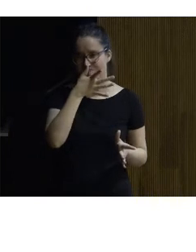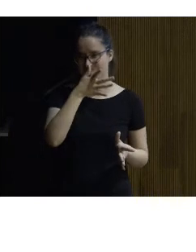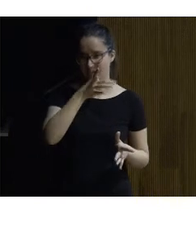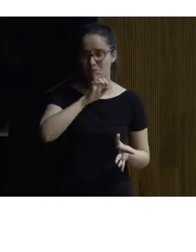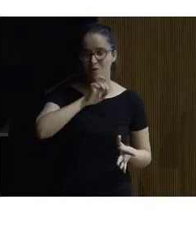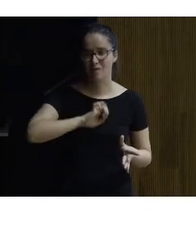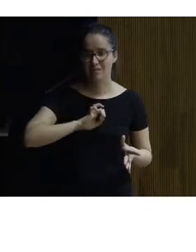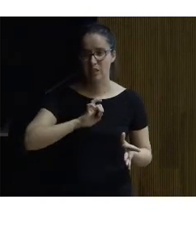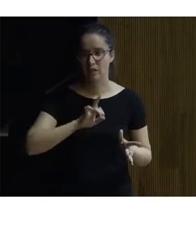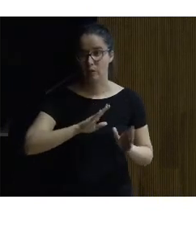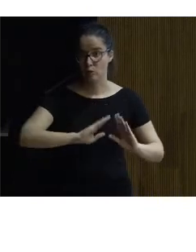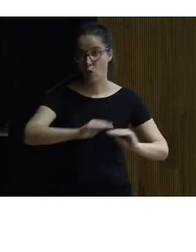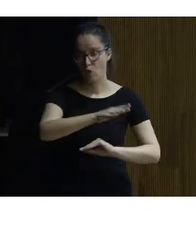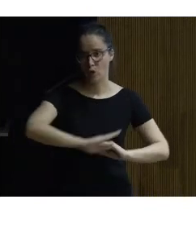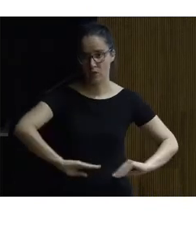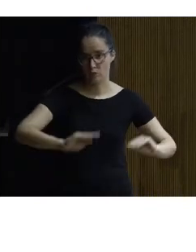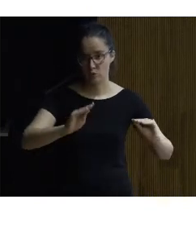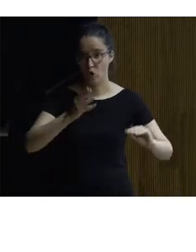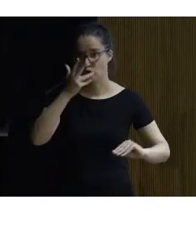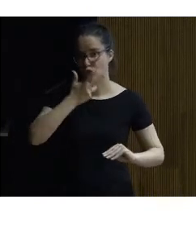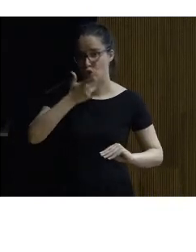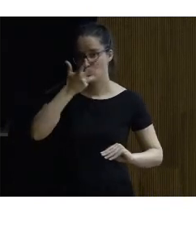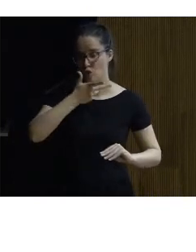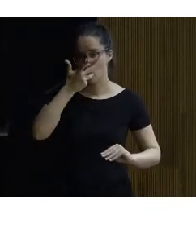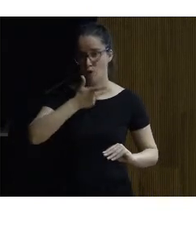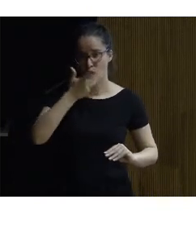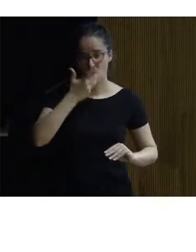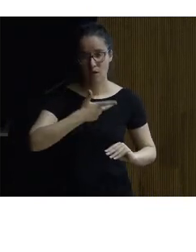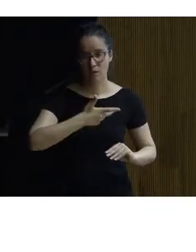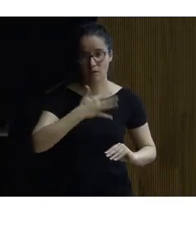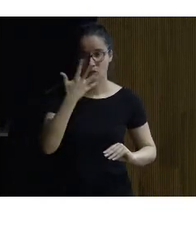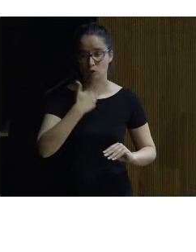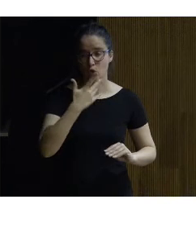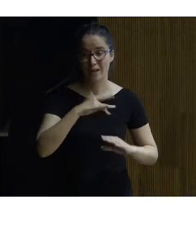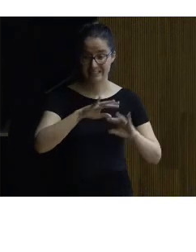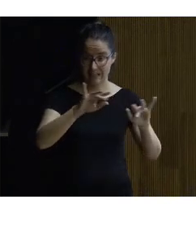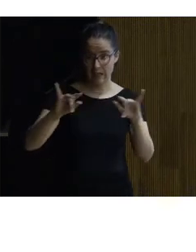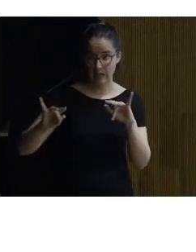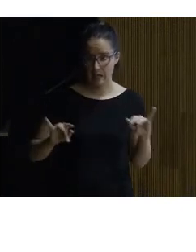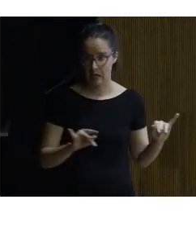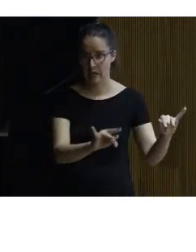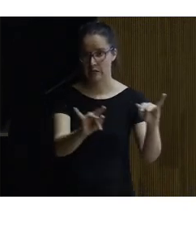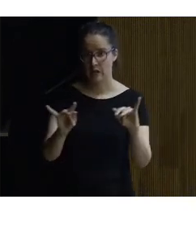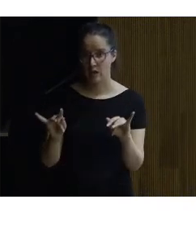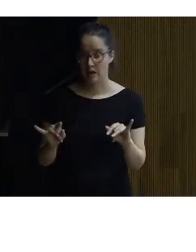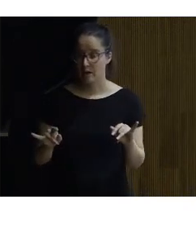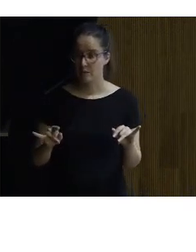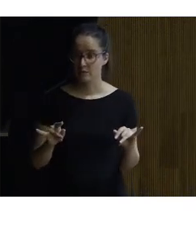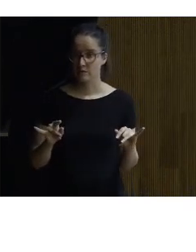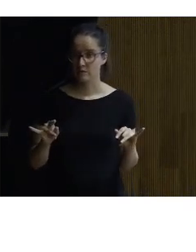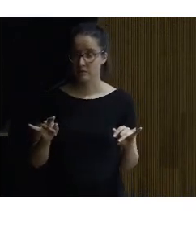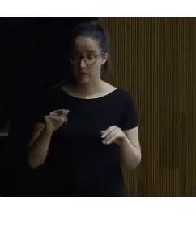su virtualidad los colores de la tierra en la parte